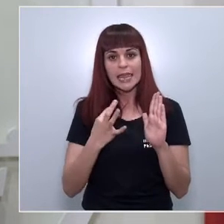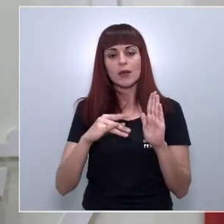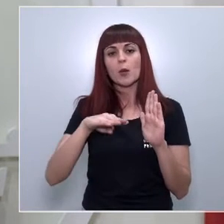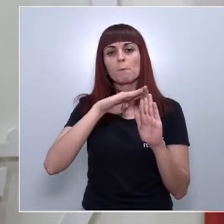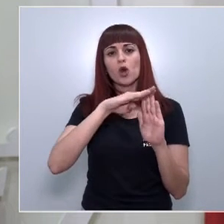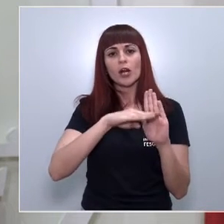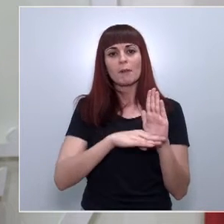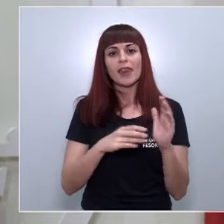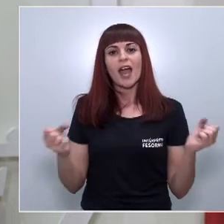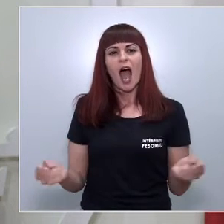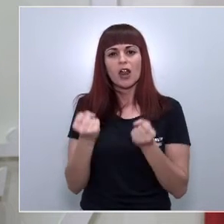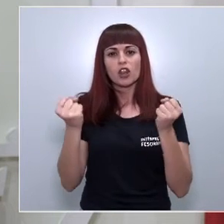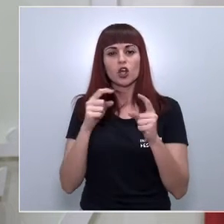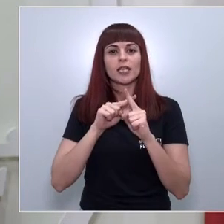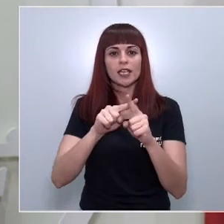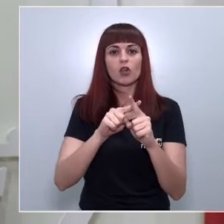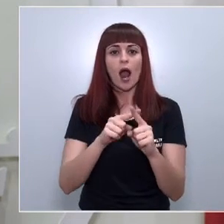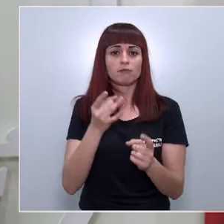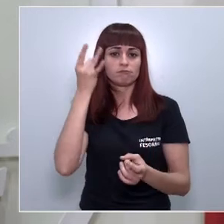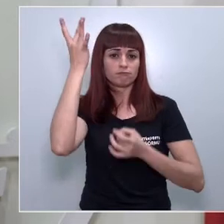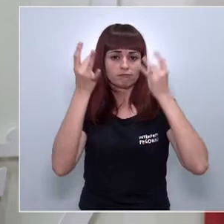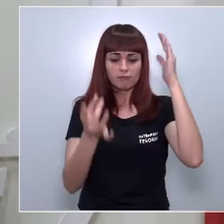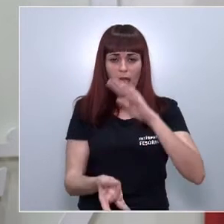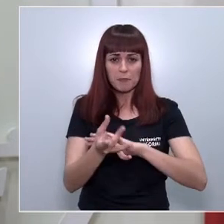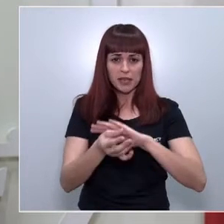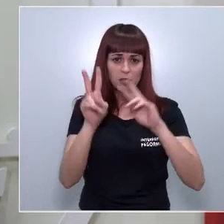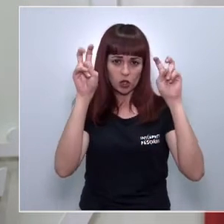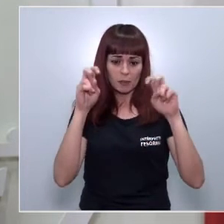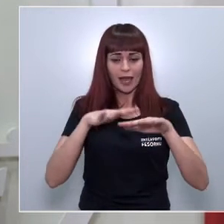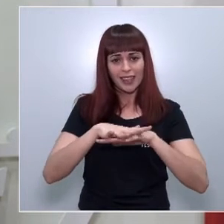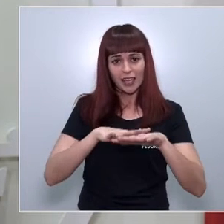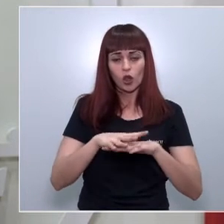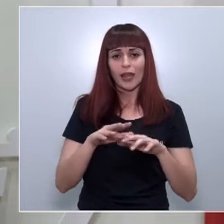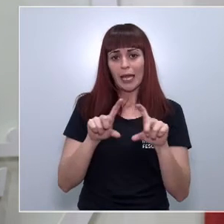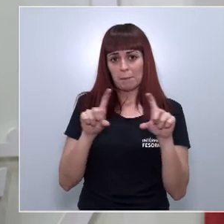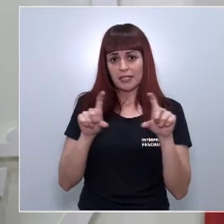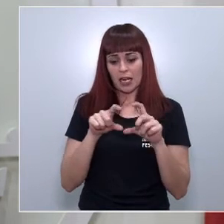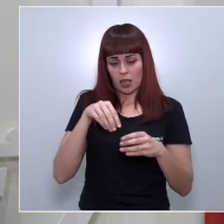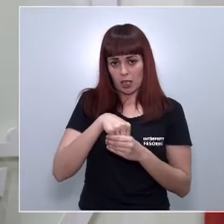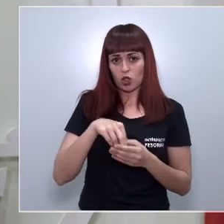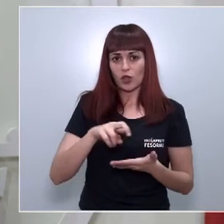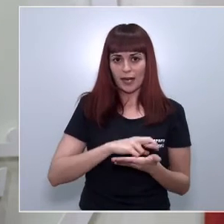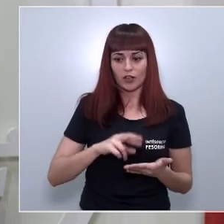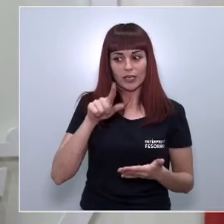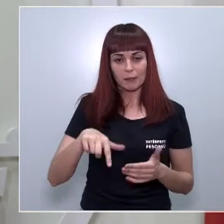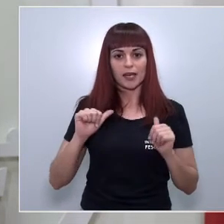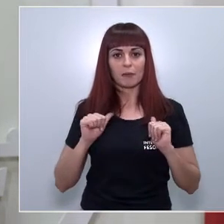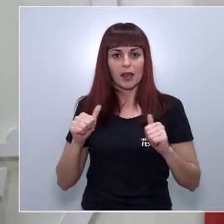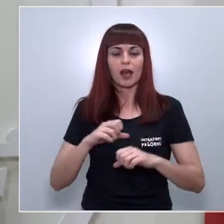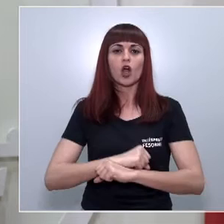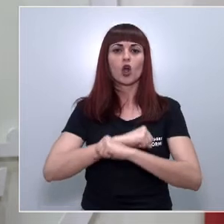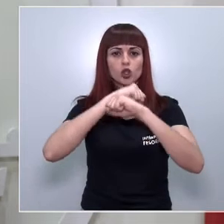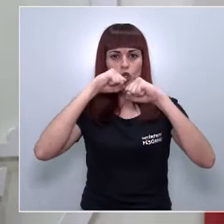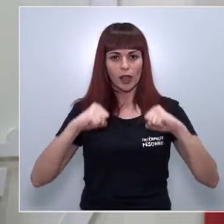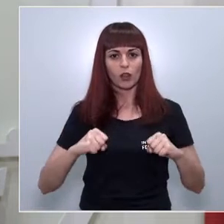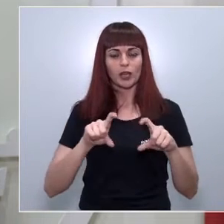de acción dirigido al emprendimiento y a la innovación en el tejido empresarial regional y a promover la puesta en marcha y consolidación